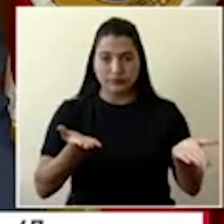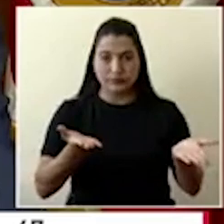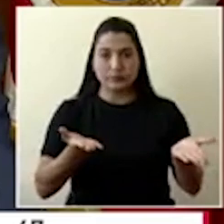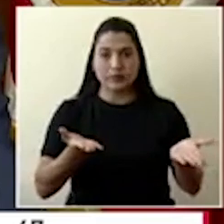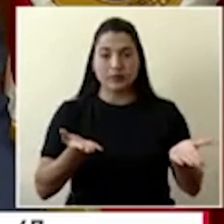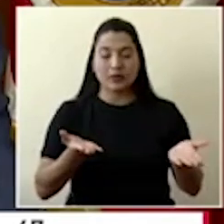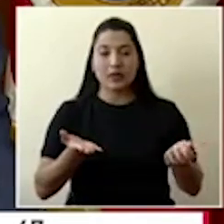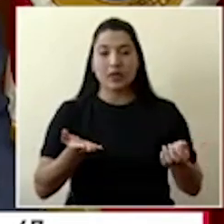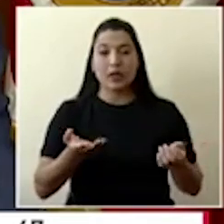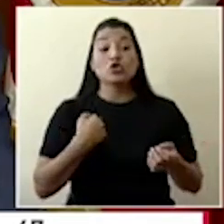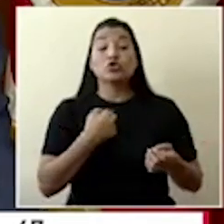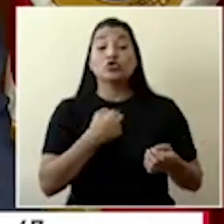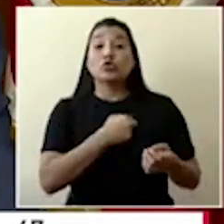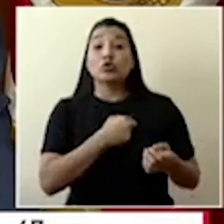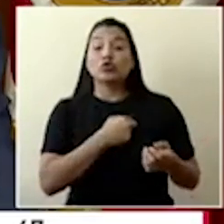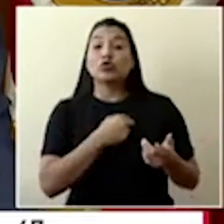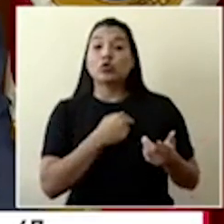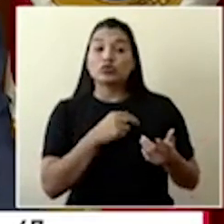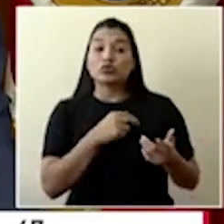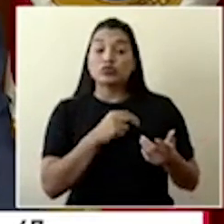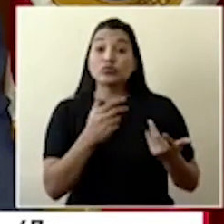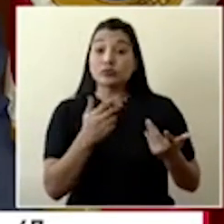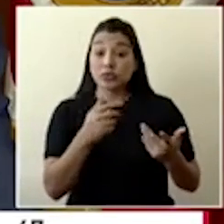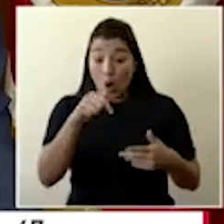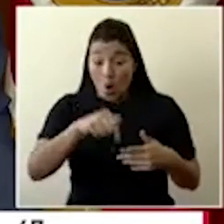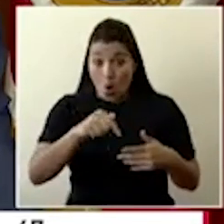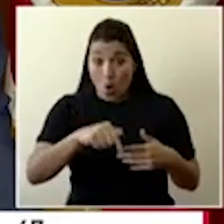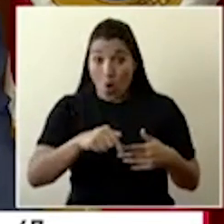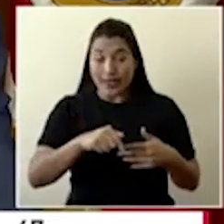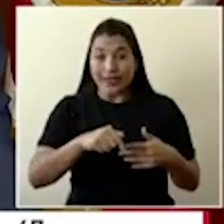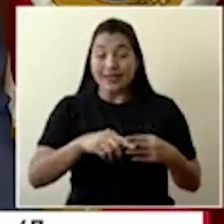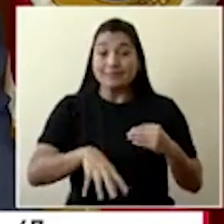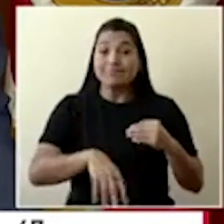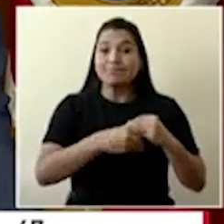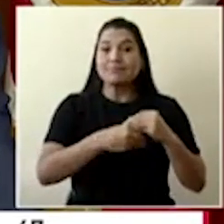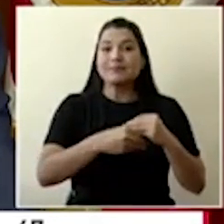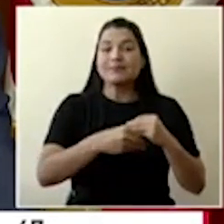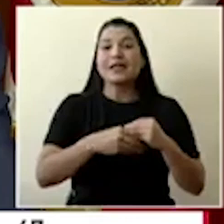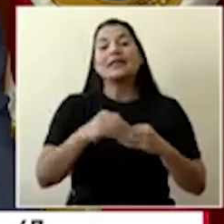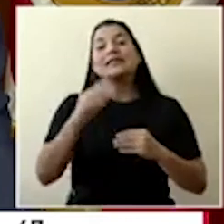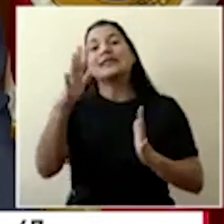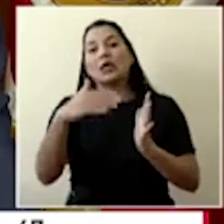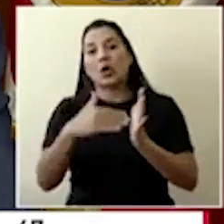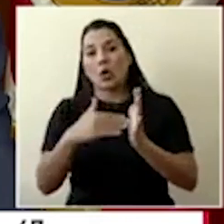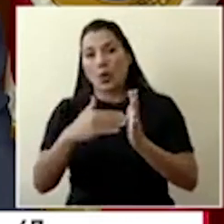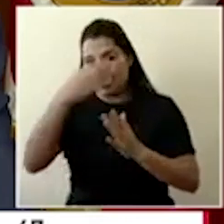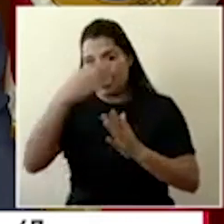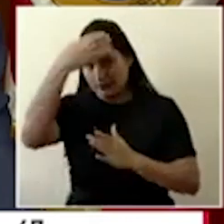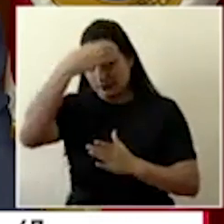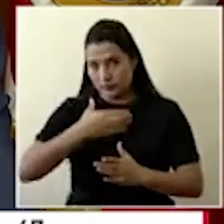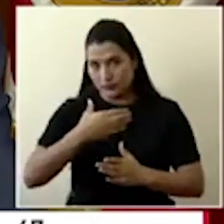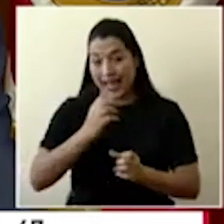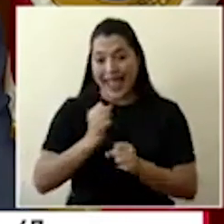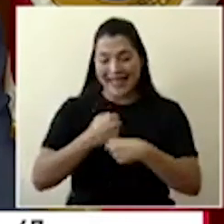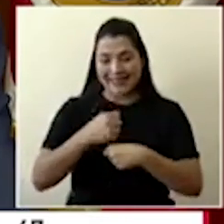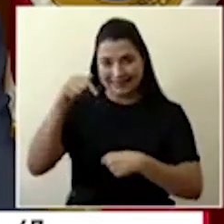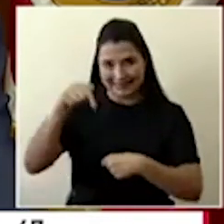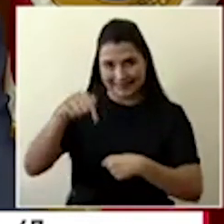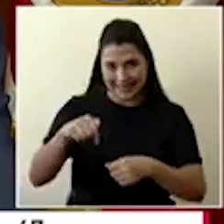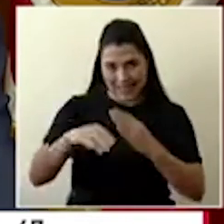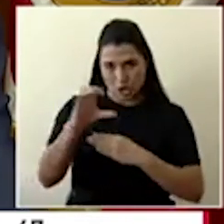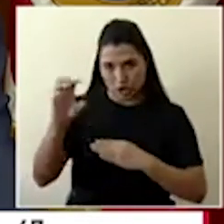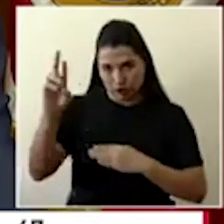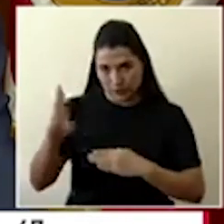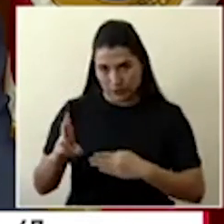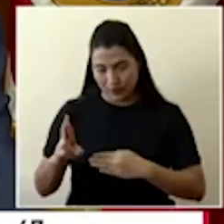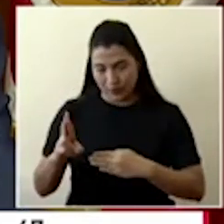Hemos incluido en esta distribución de hoy 5 mil caretas de protección facial hechas en Costa Rica, 3